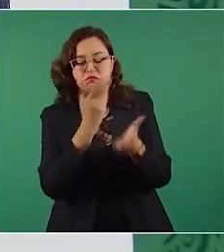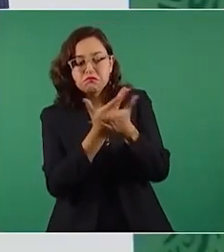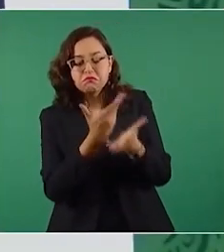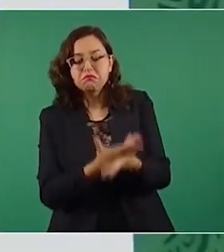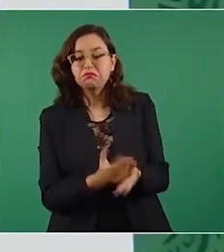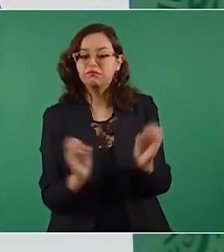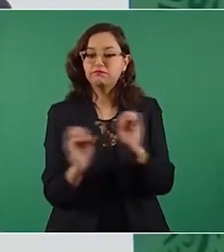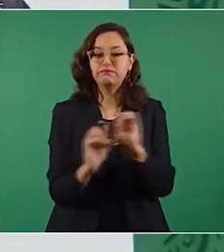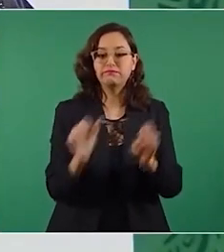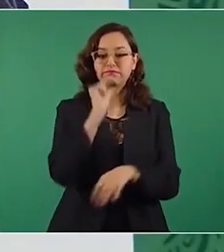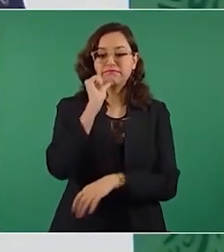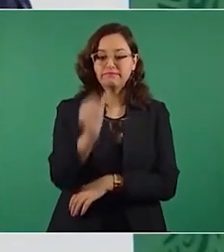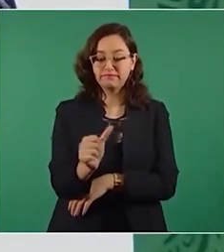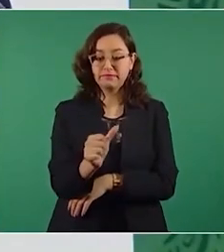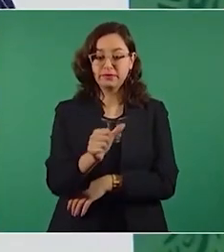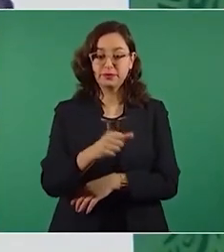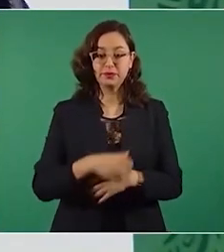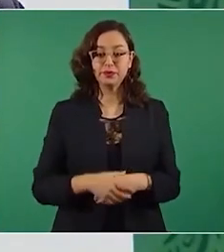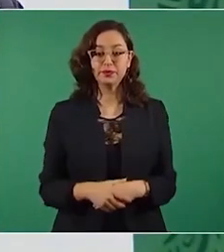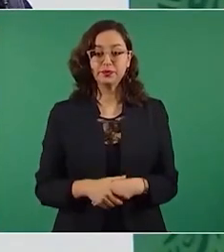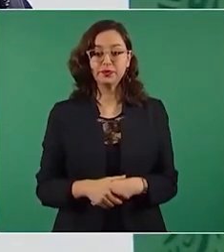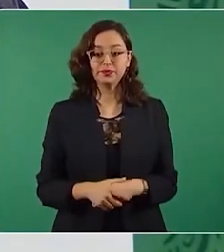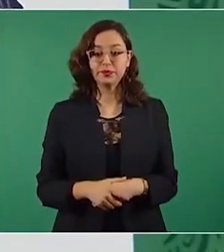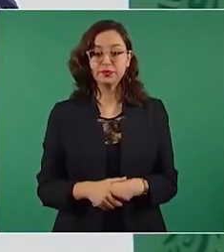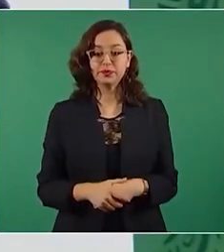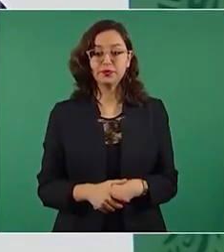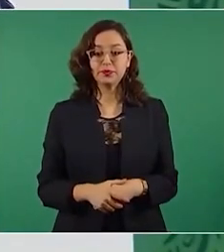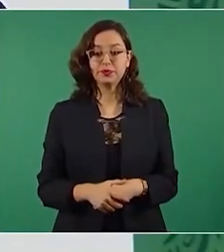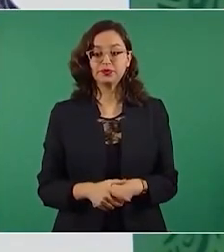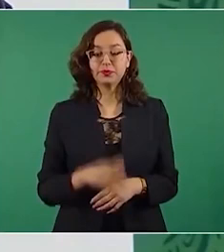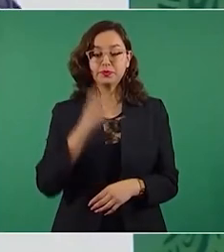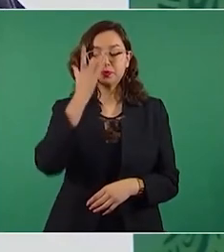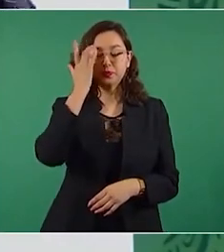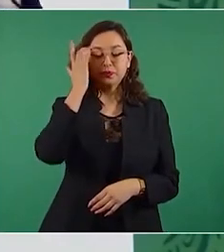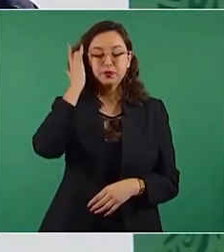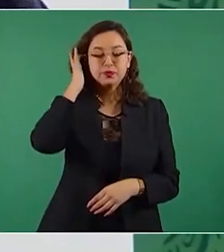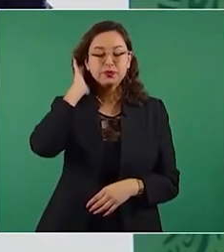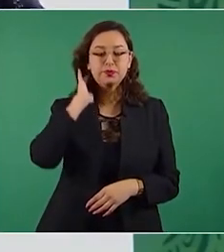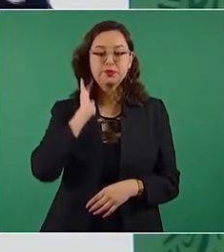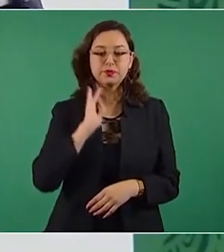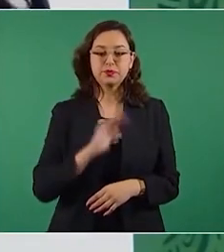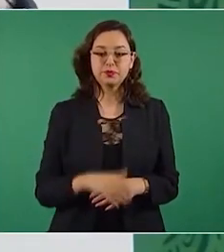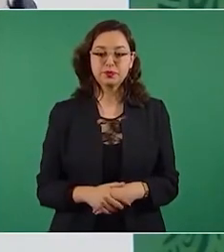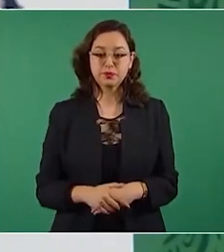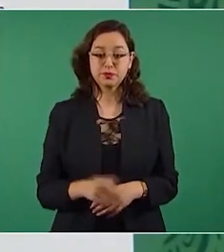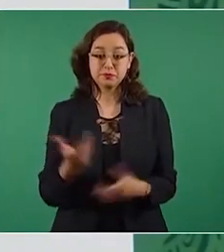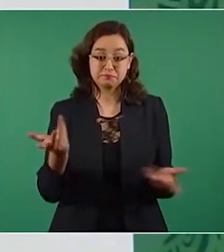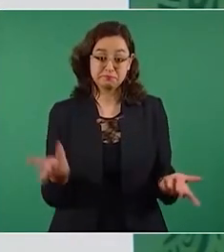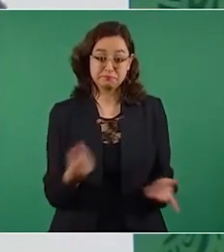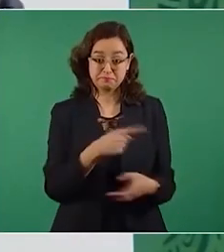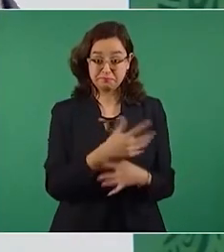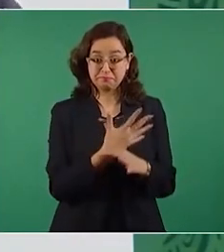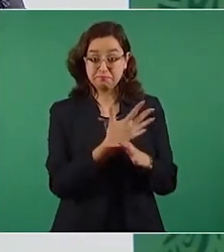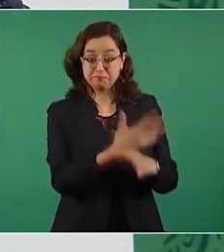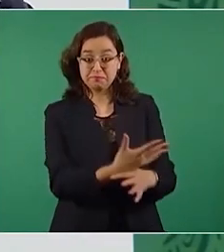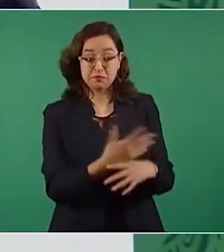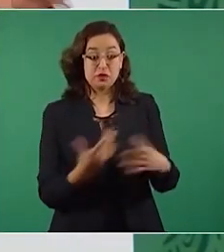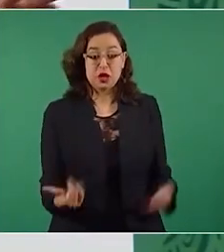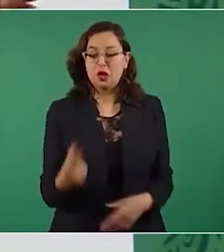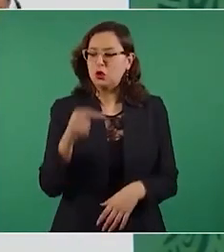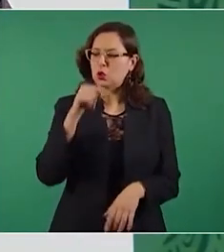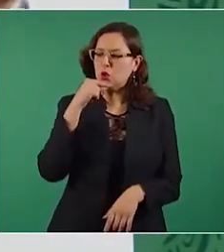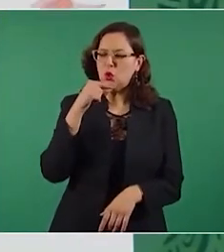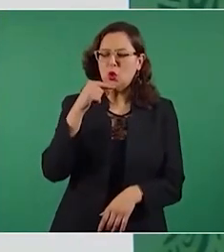ya ven lo que hablan de cuántos niños contagiados,